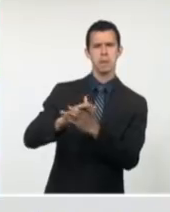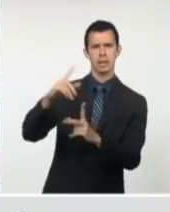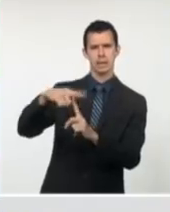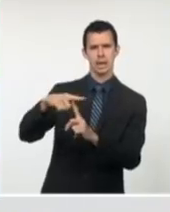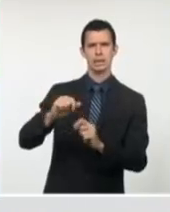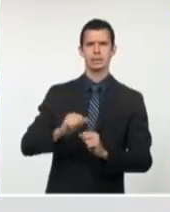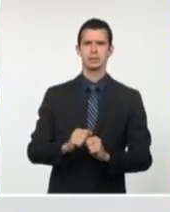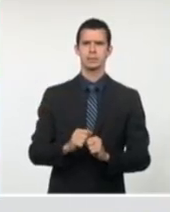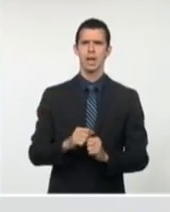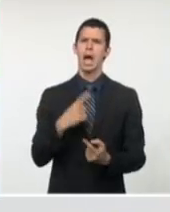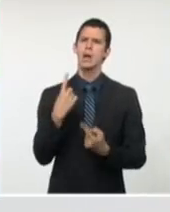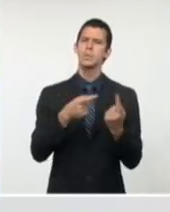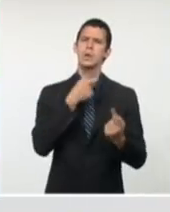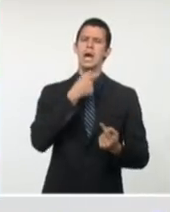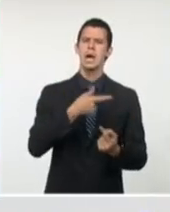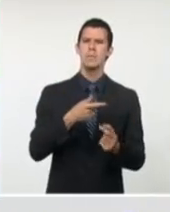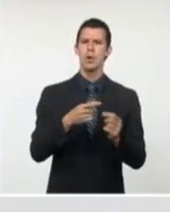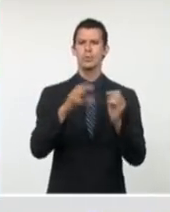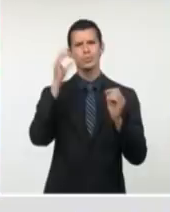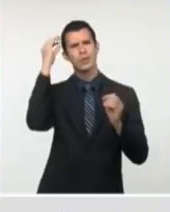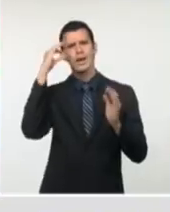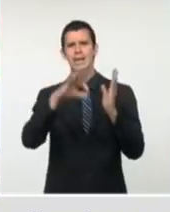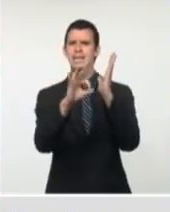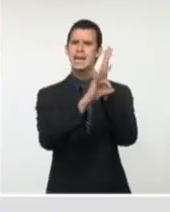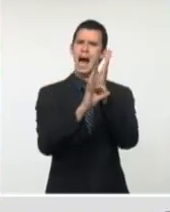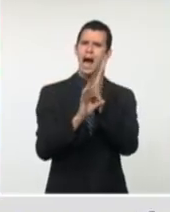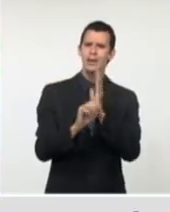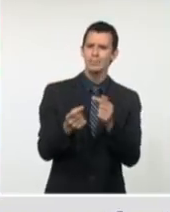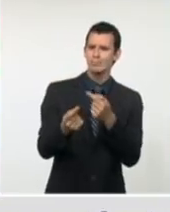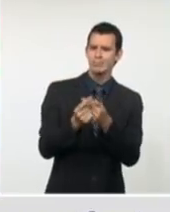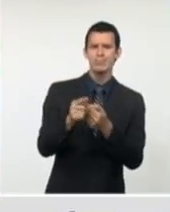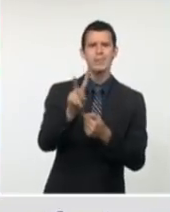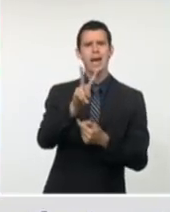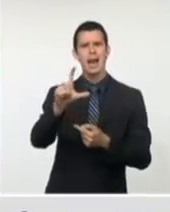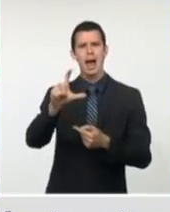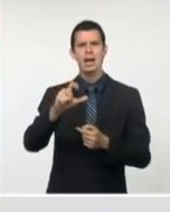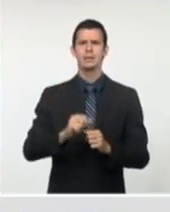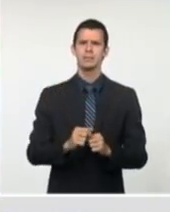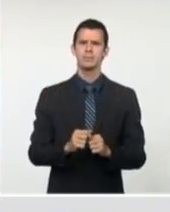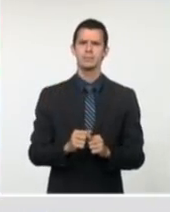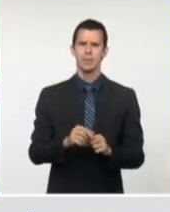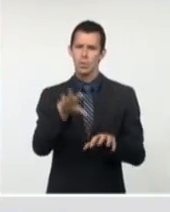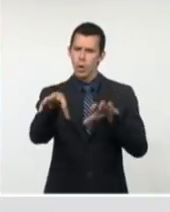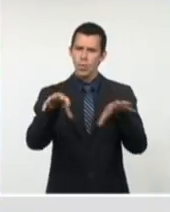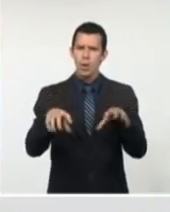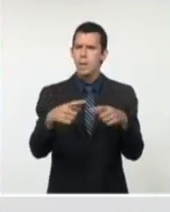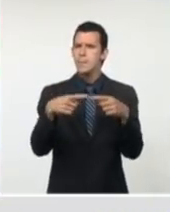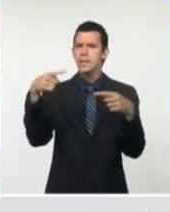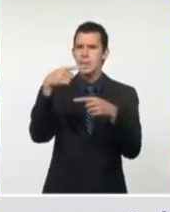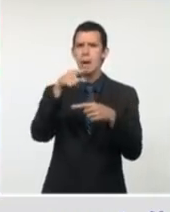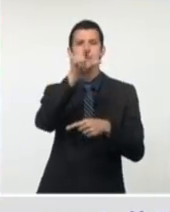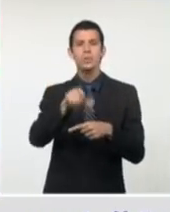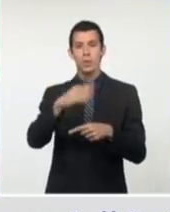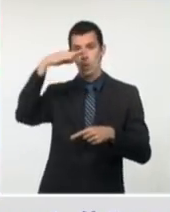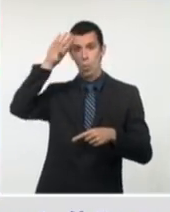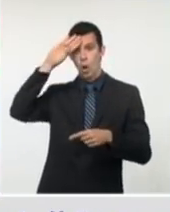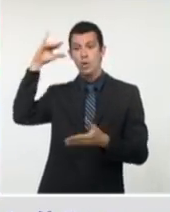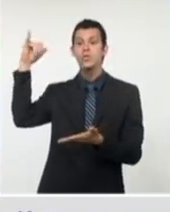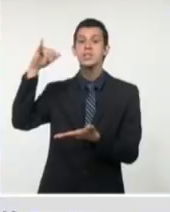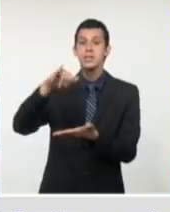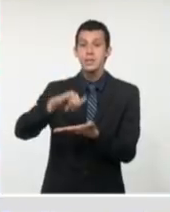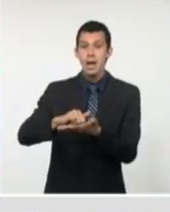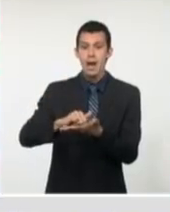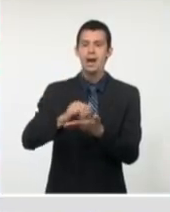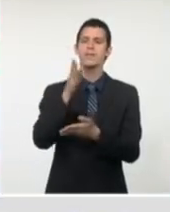parte por los callos de Villaclara, fundamentalmente. Teniendo en cuenta el riesgo